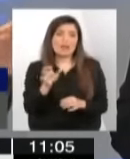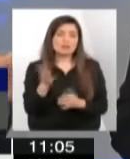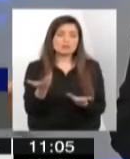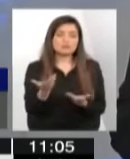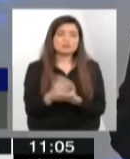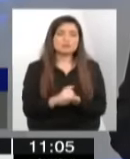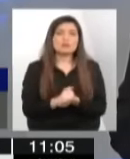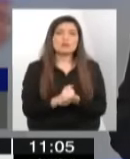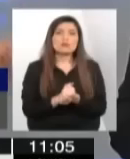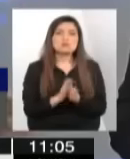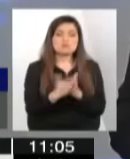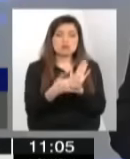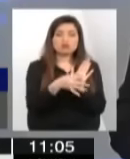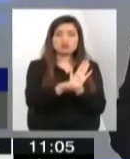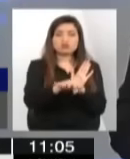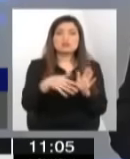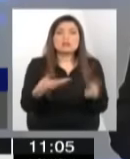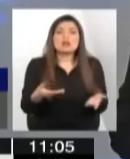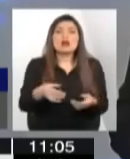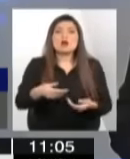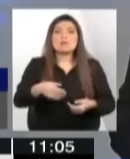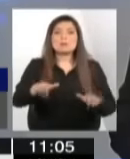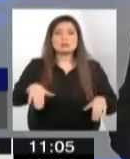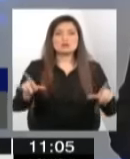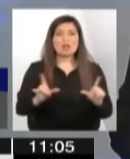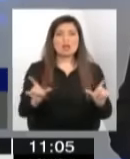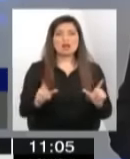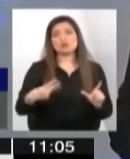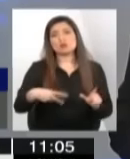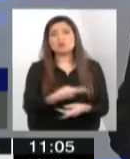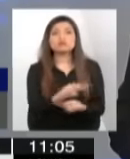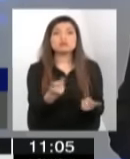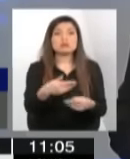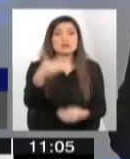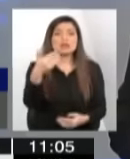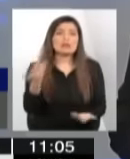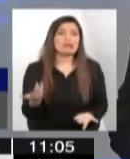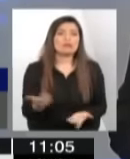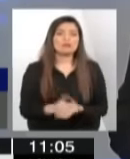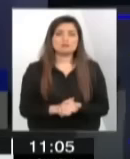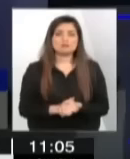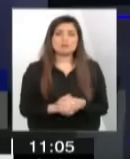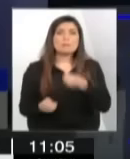está saliendo en los medios de comunicación... ¿Qué te tocó ver?